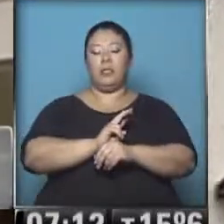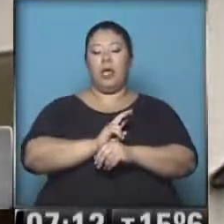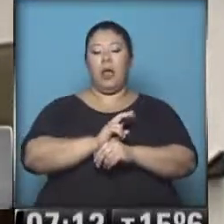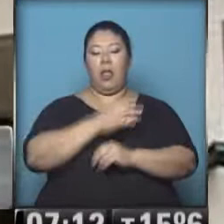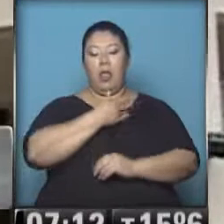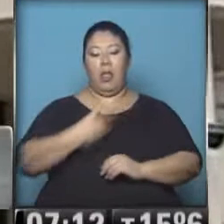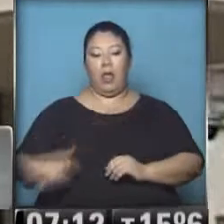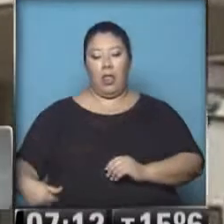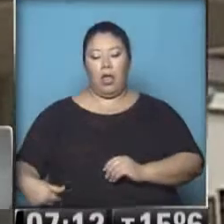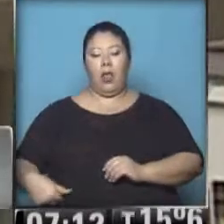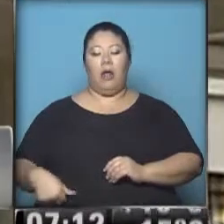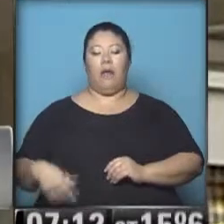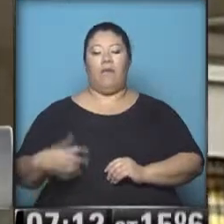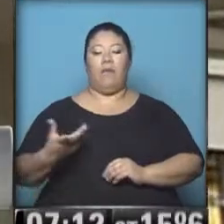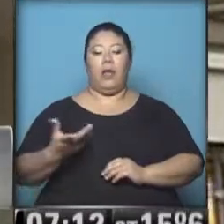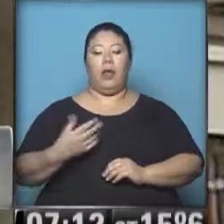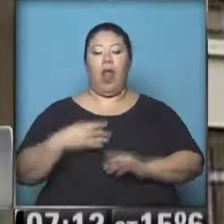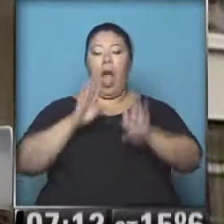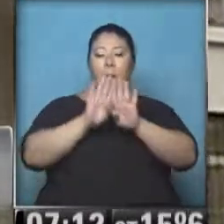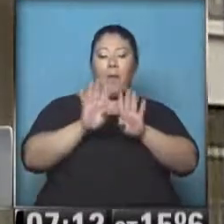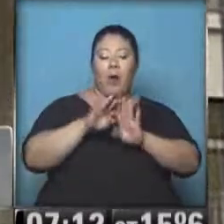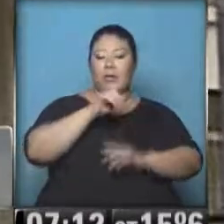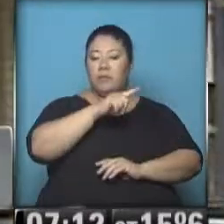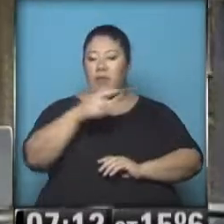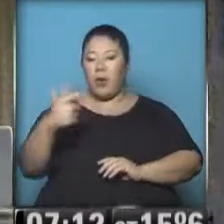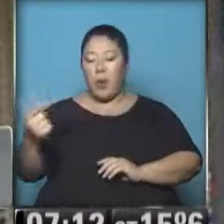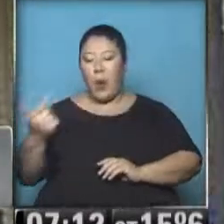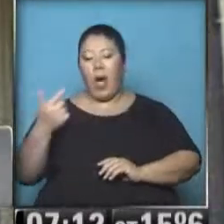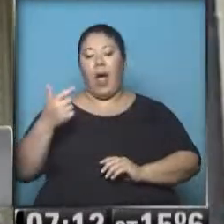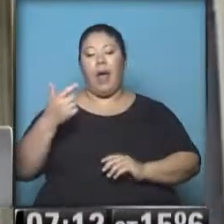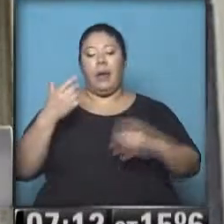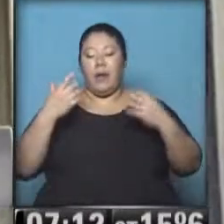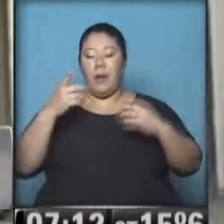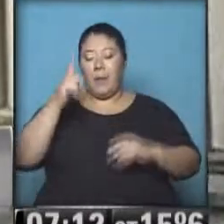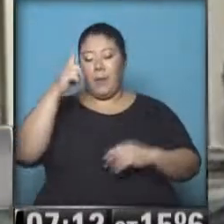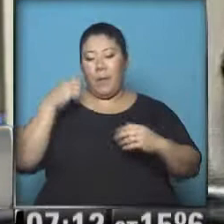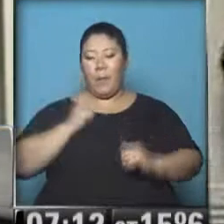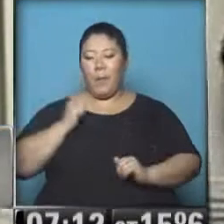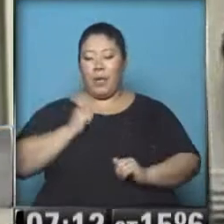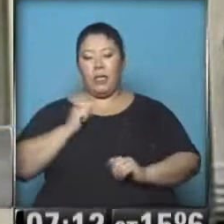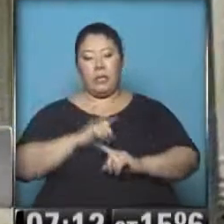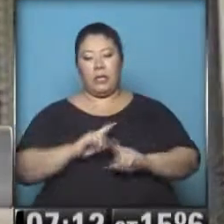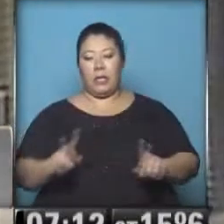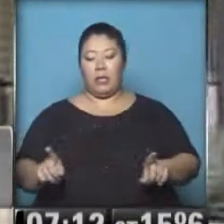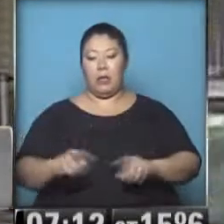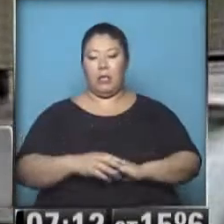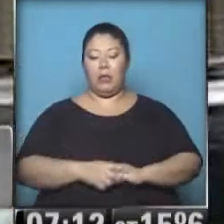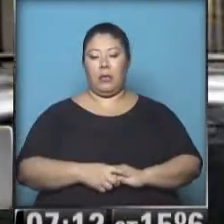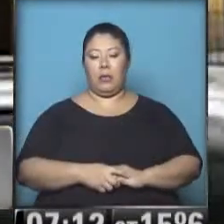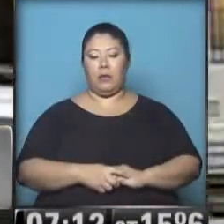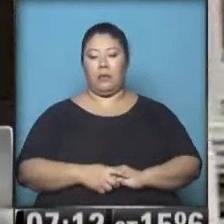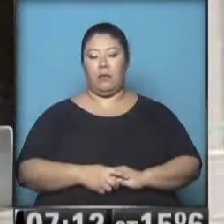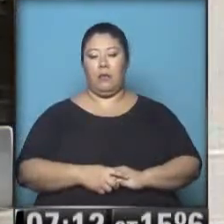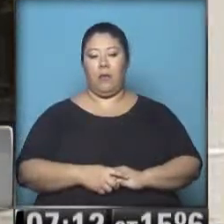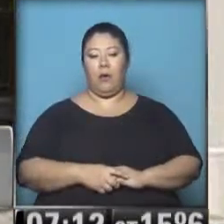decir, por supuesto, que en el interior sí lo haya, no hay uniformados, no hay gente que se ha dado a conocer, por lo menos presencialmente, como en otros